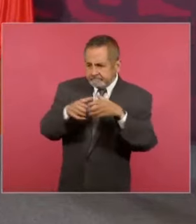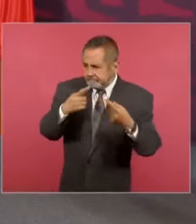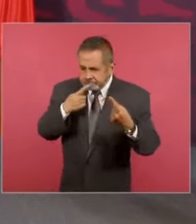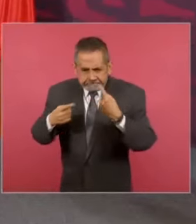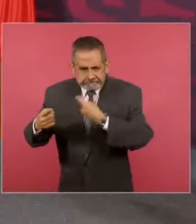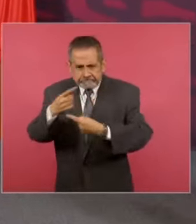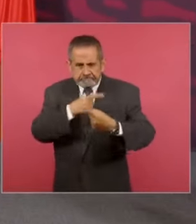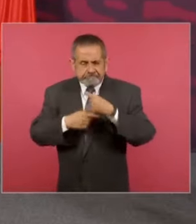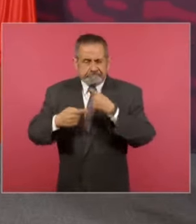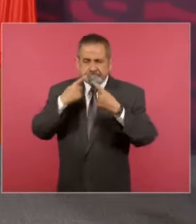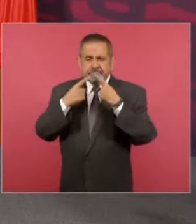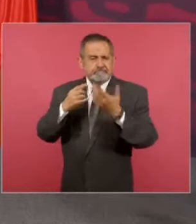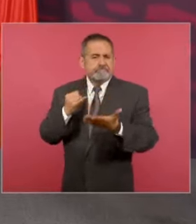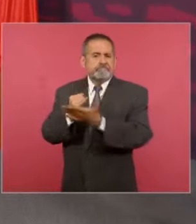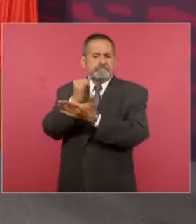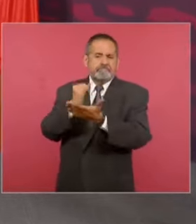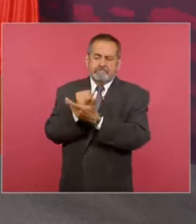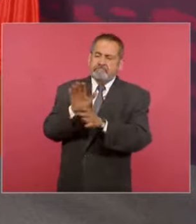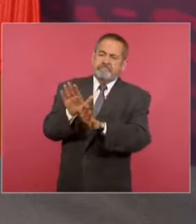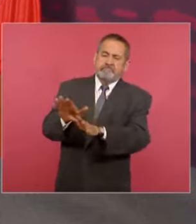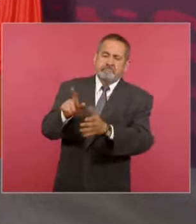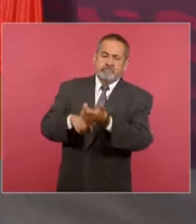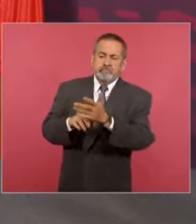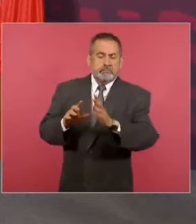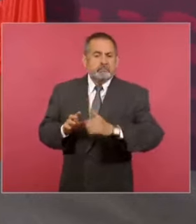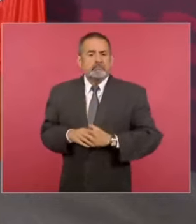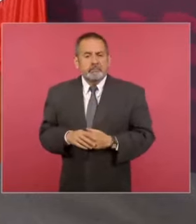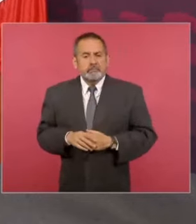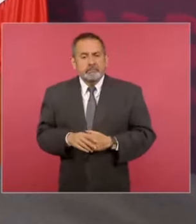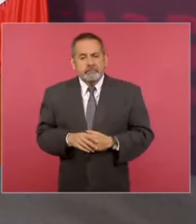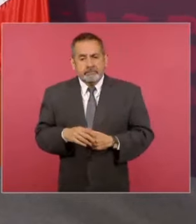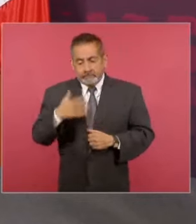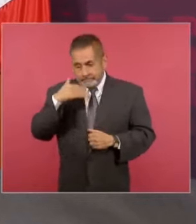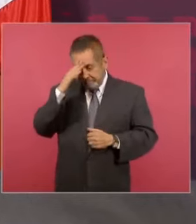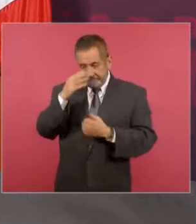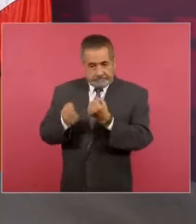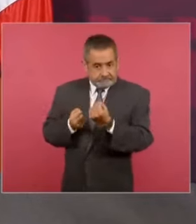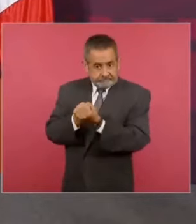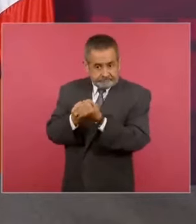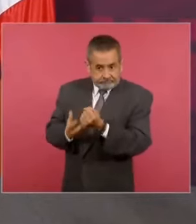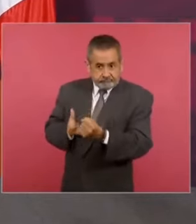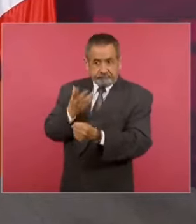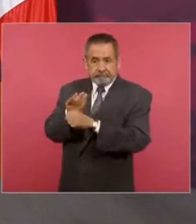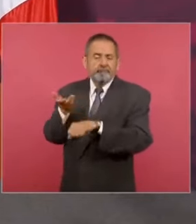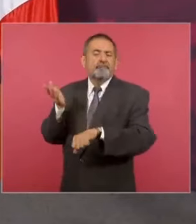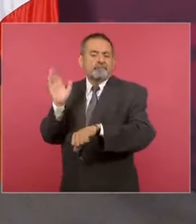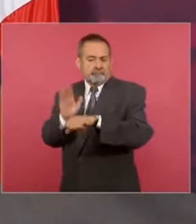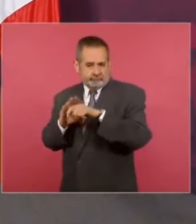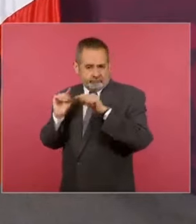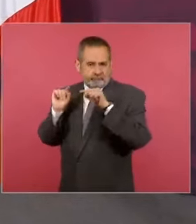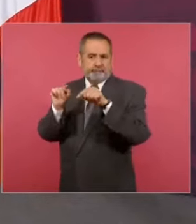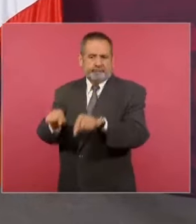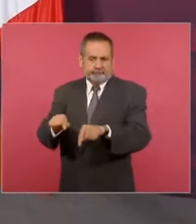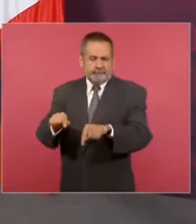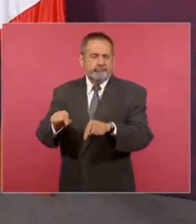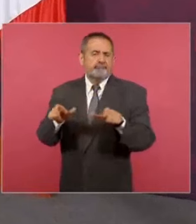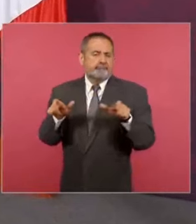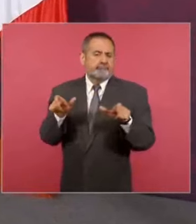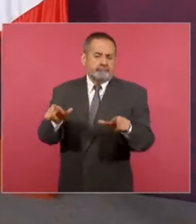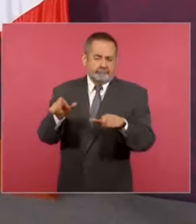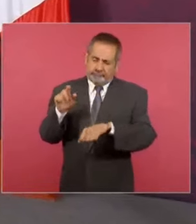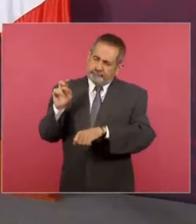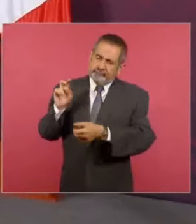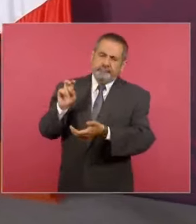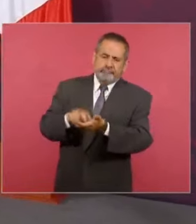toman determinaciones. Entonces, se ha reforzado, hay presencia y también se está viendo